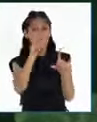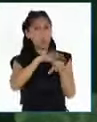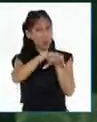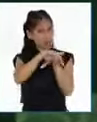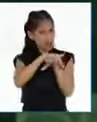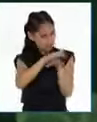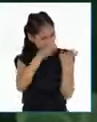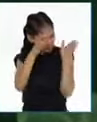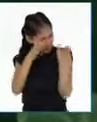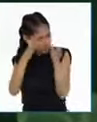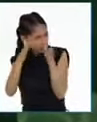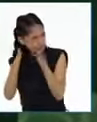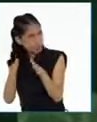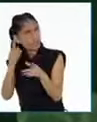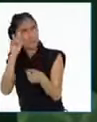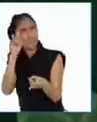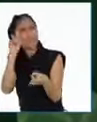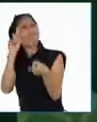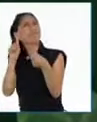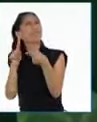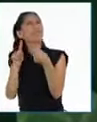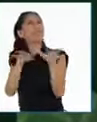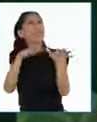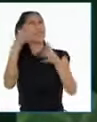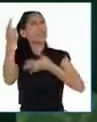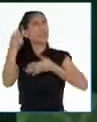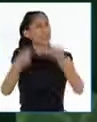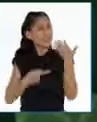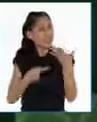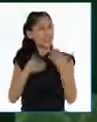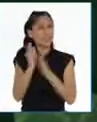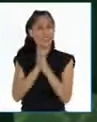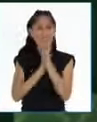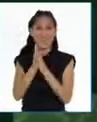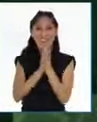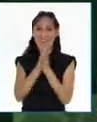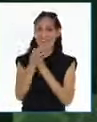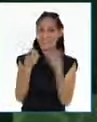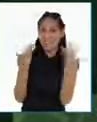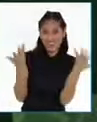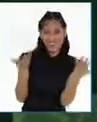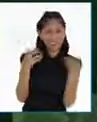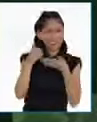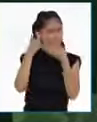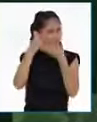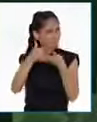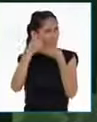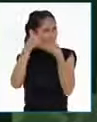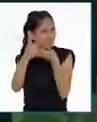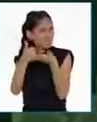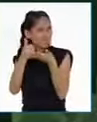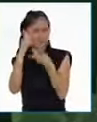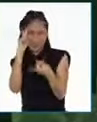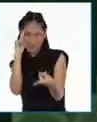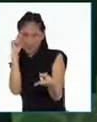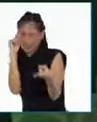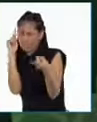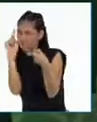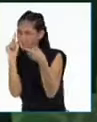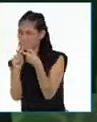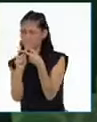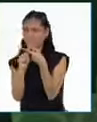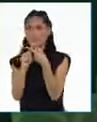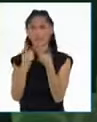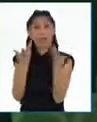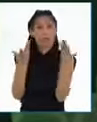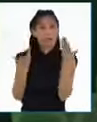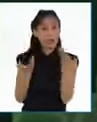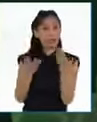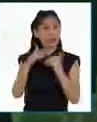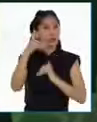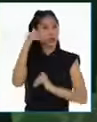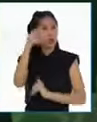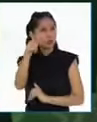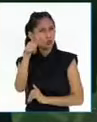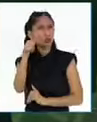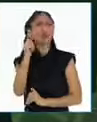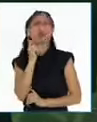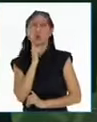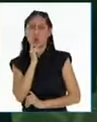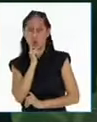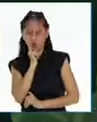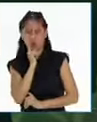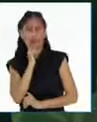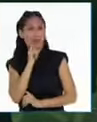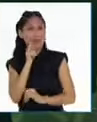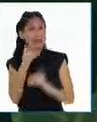y viviremos misiones, aventuras y retos muy emocionantes que nos ayudarán a elaborar un díptico con